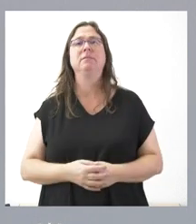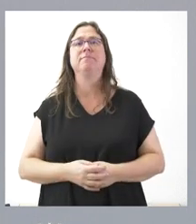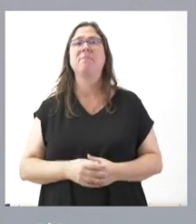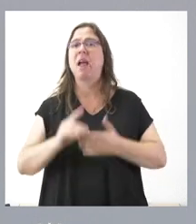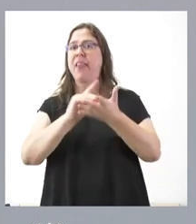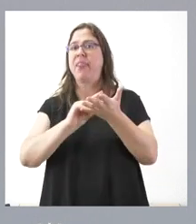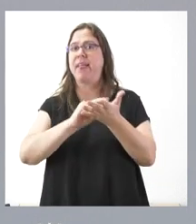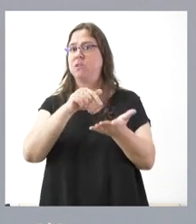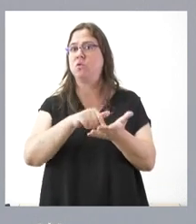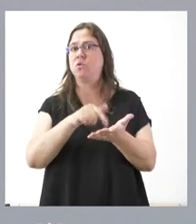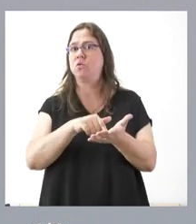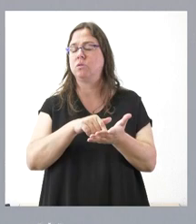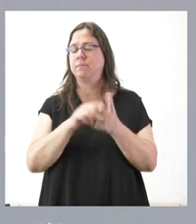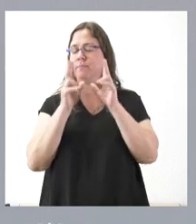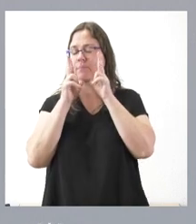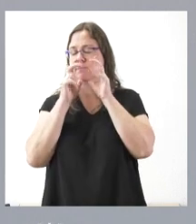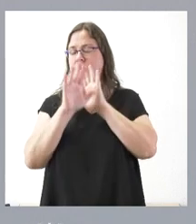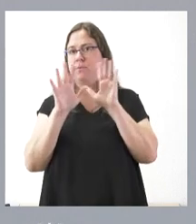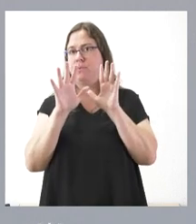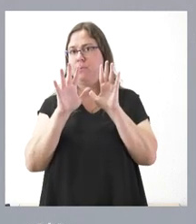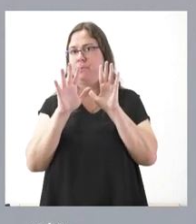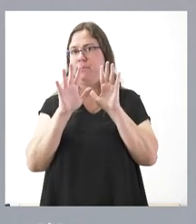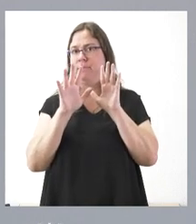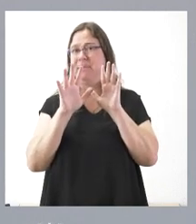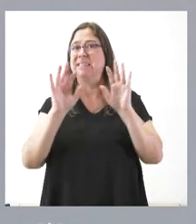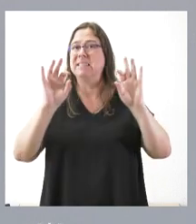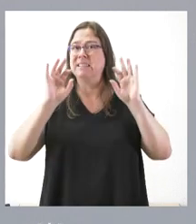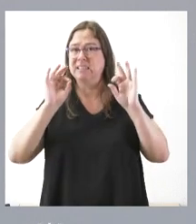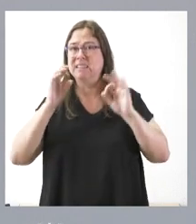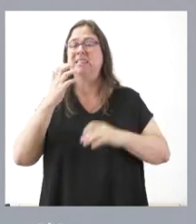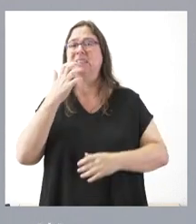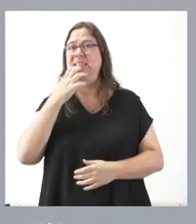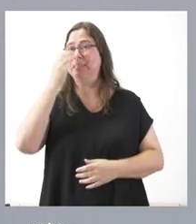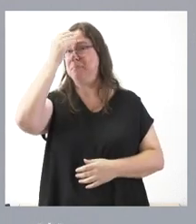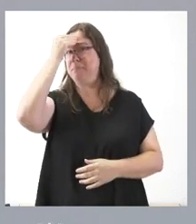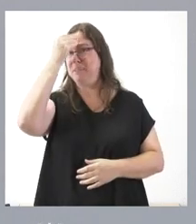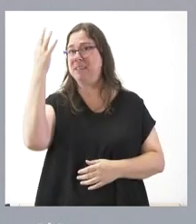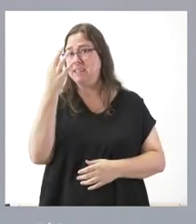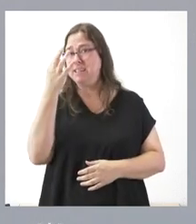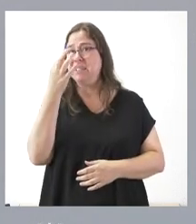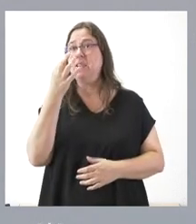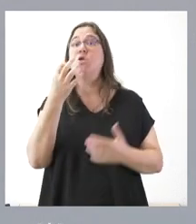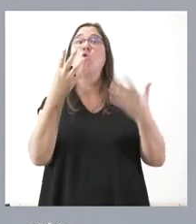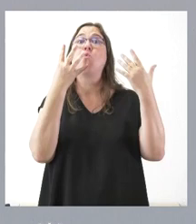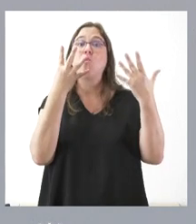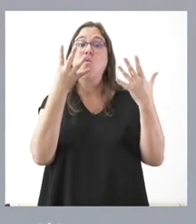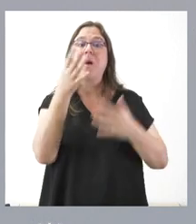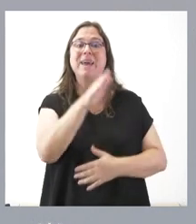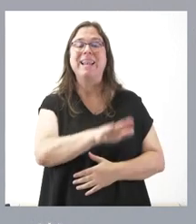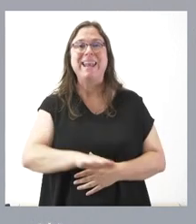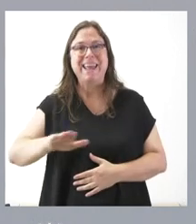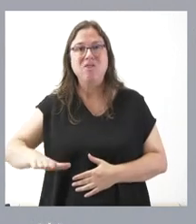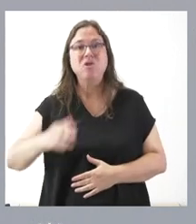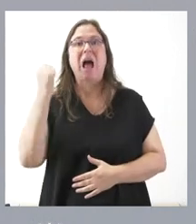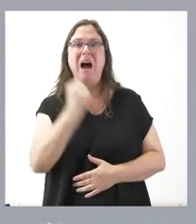son terribles, especialmente si tenemos en cuenta los nueve menores asesinados